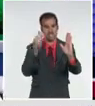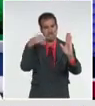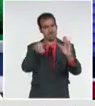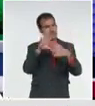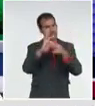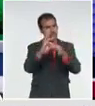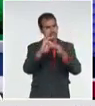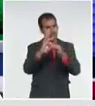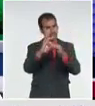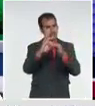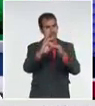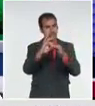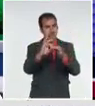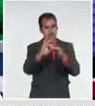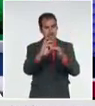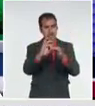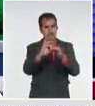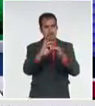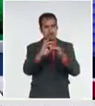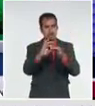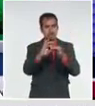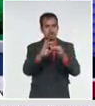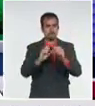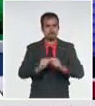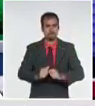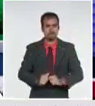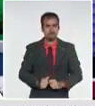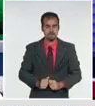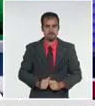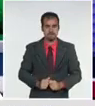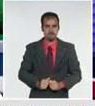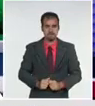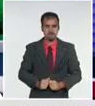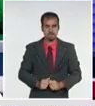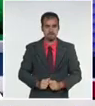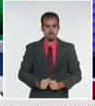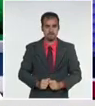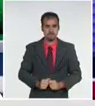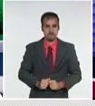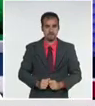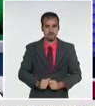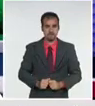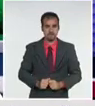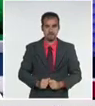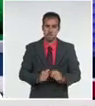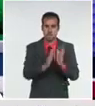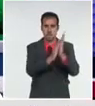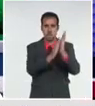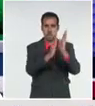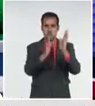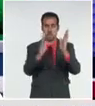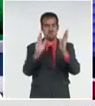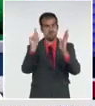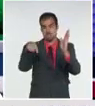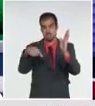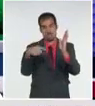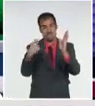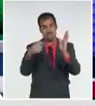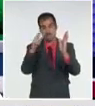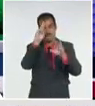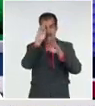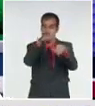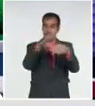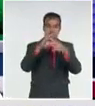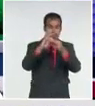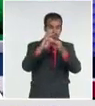clínico a partir de un momento determinado. Fue necesario ingresarla en terapia